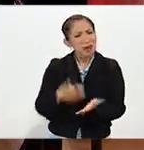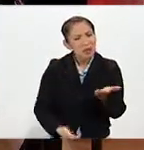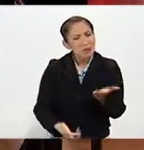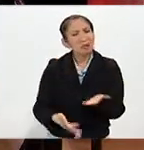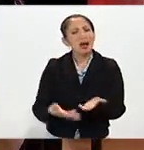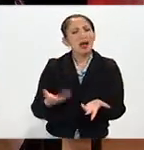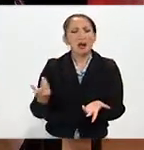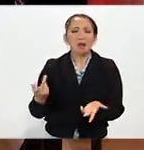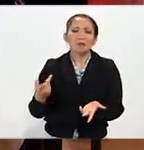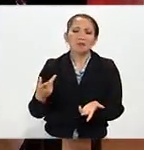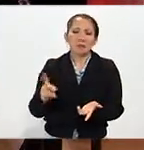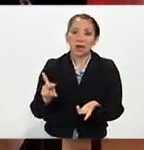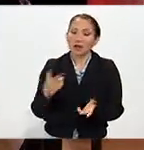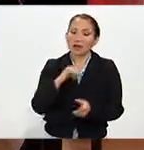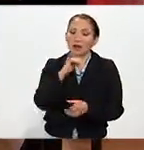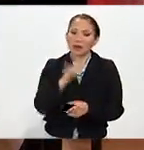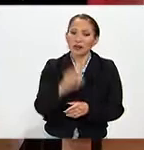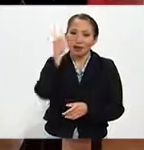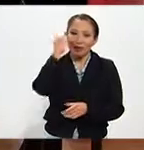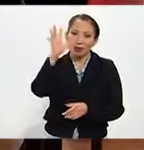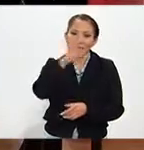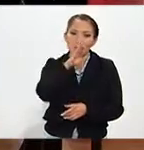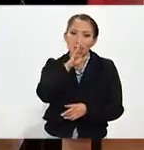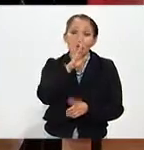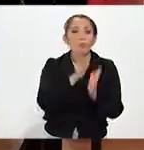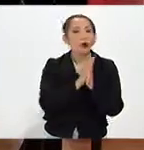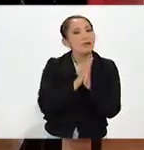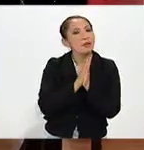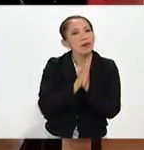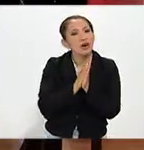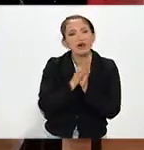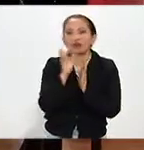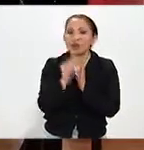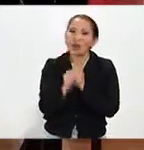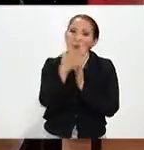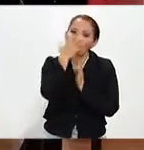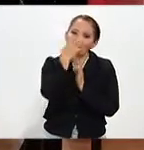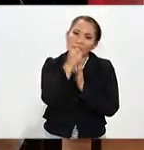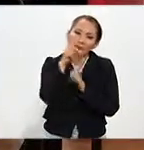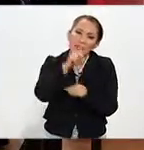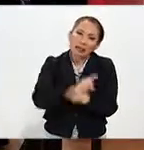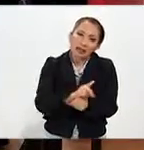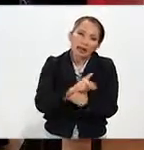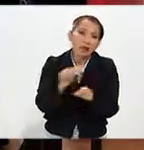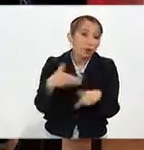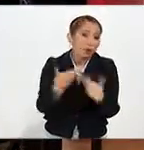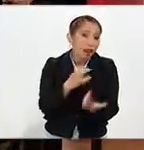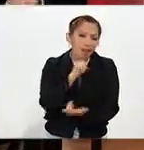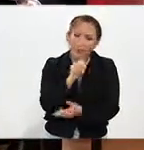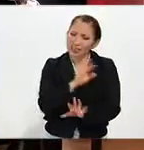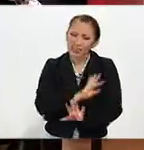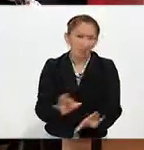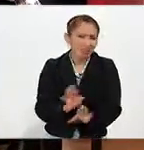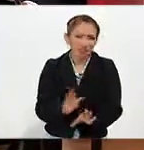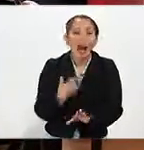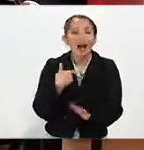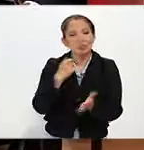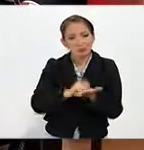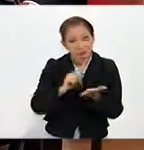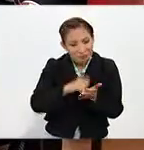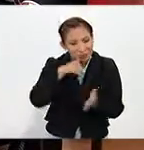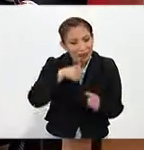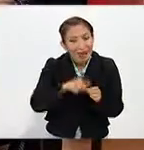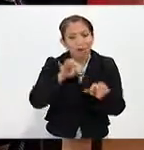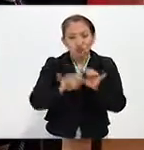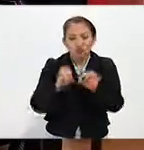económica, pero que nunca se le va a olvidar a la Madre. Y por favor, no hagamos tristeza ese día si no te regalan nada. Pero, no, escríbanos, por